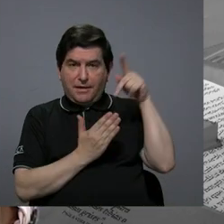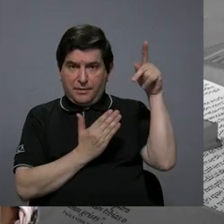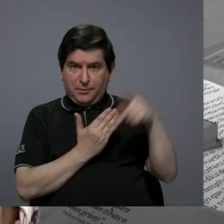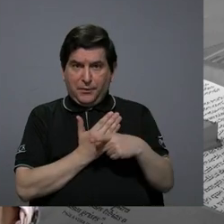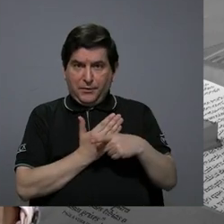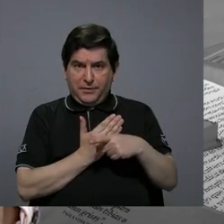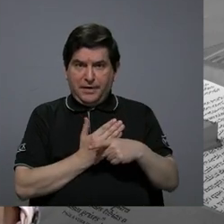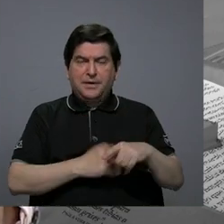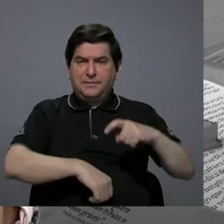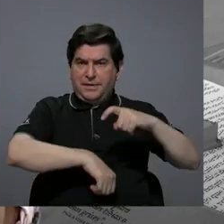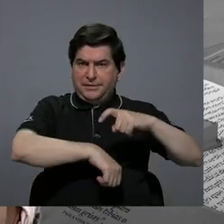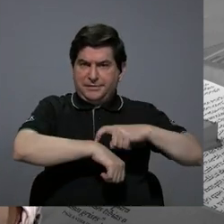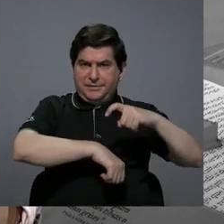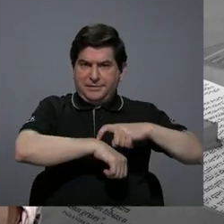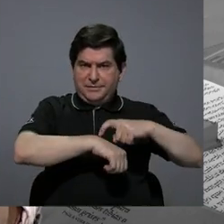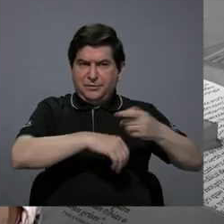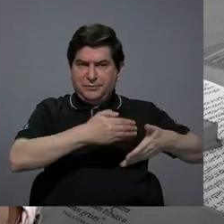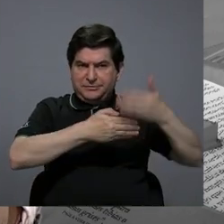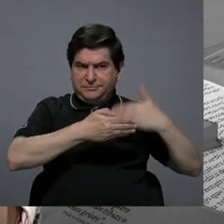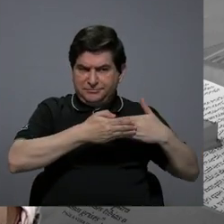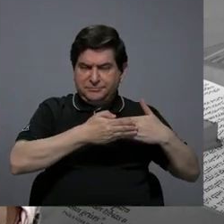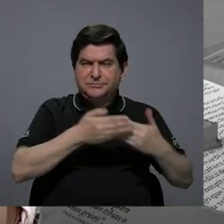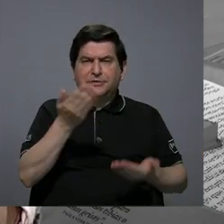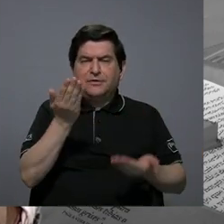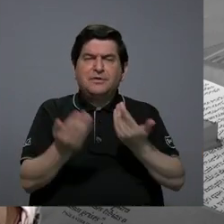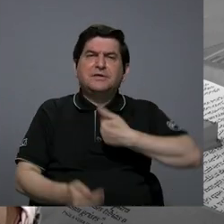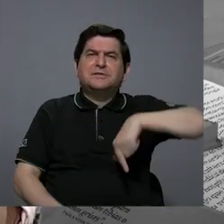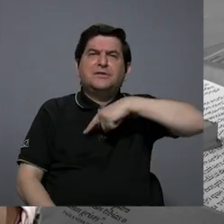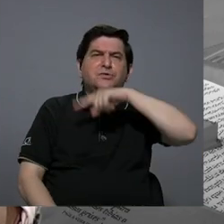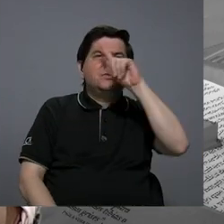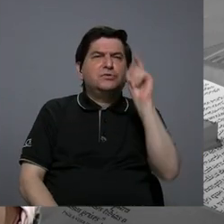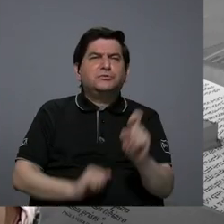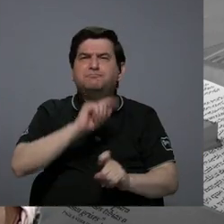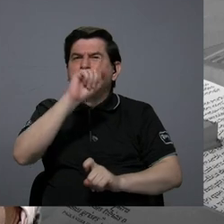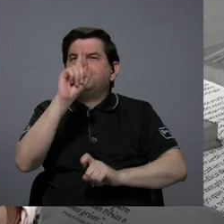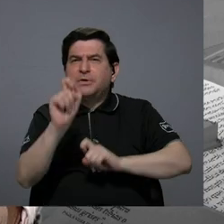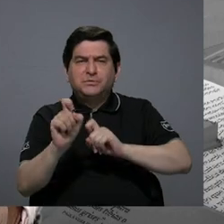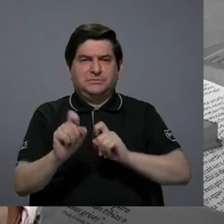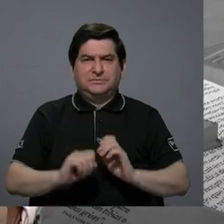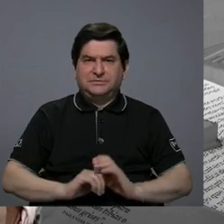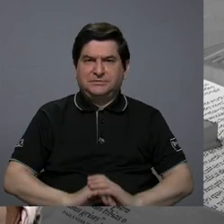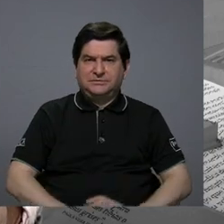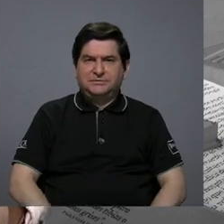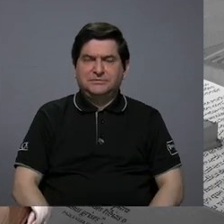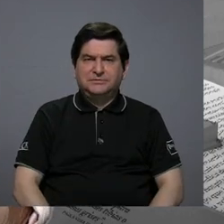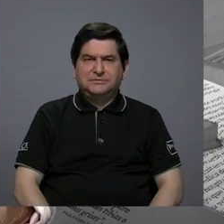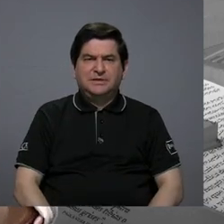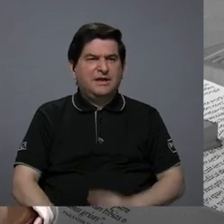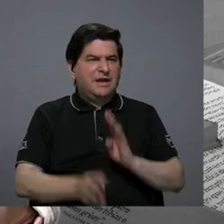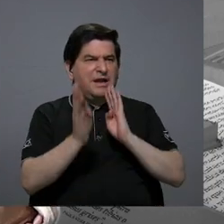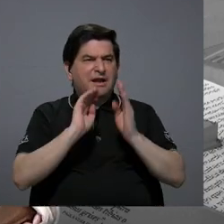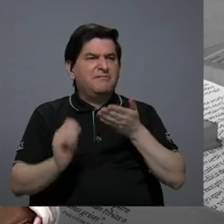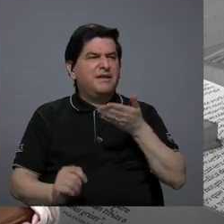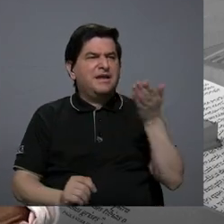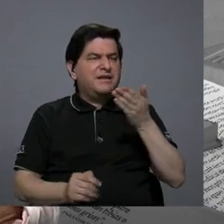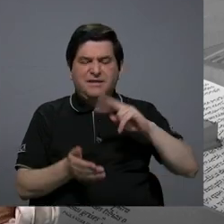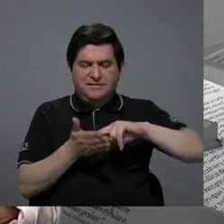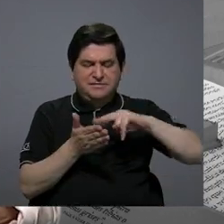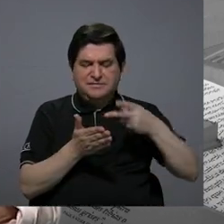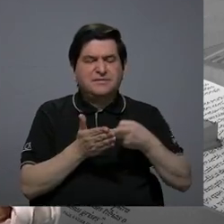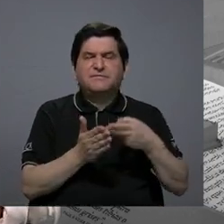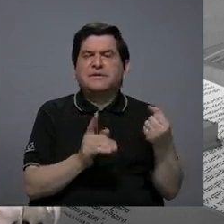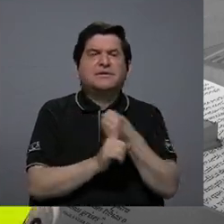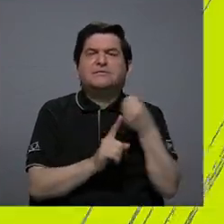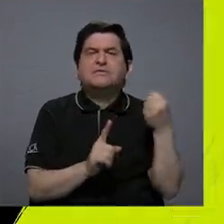en ese momento un poco nos hacíamos las preguntas de qué hablamos cuando hablamos de